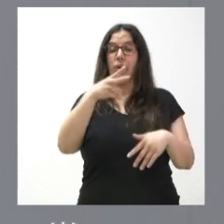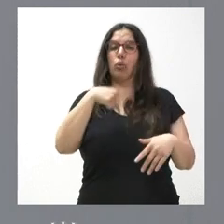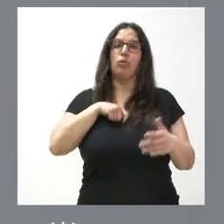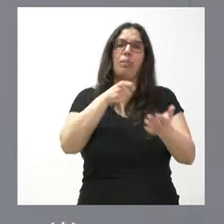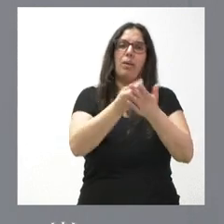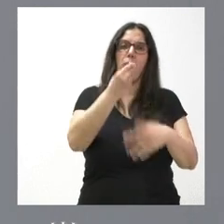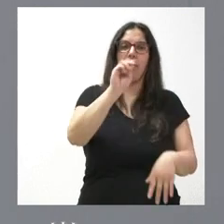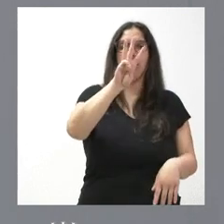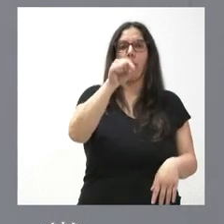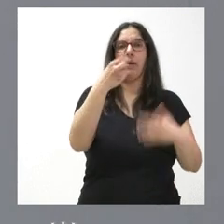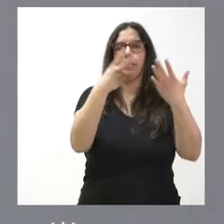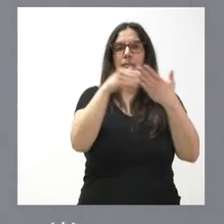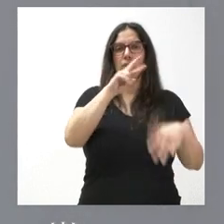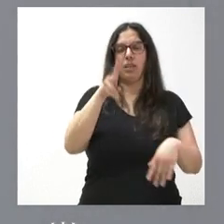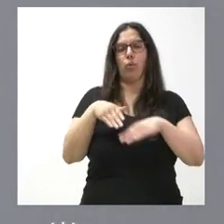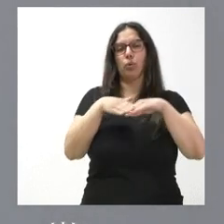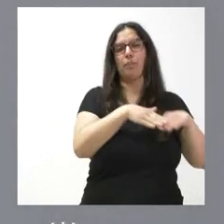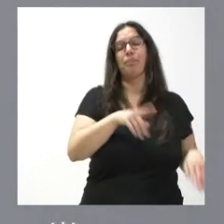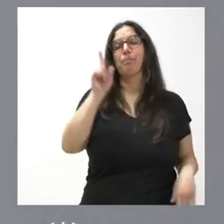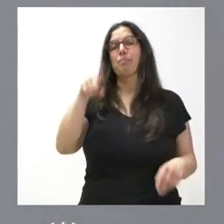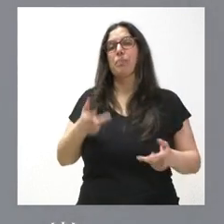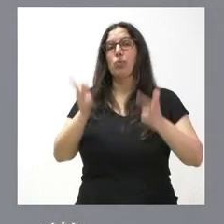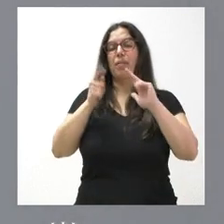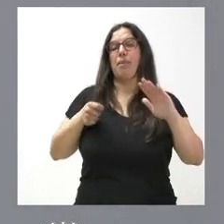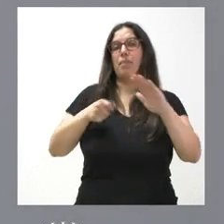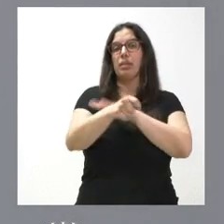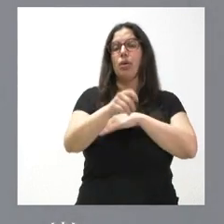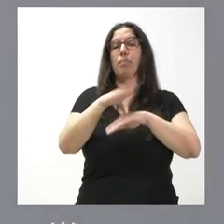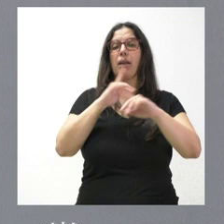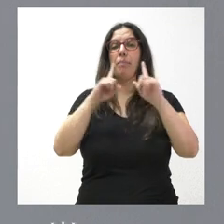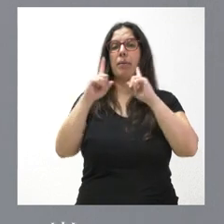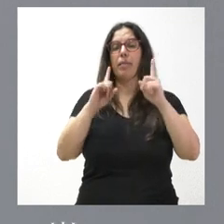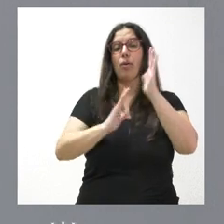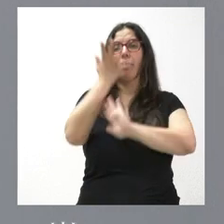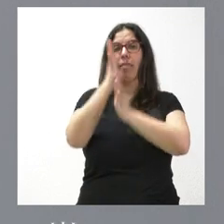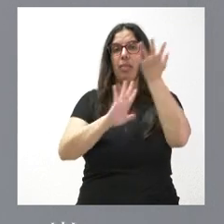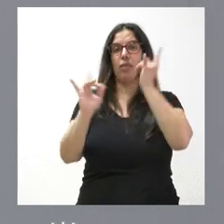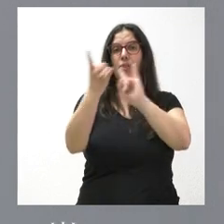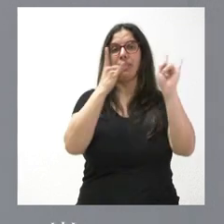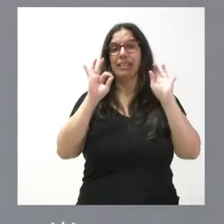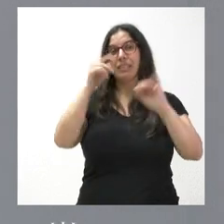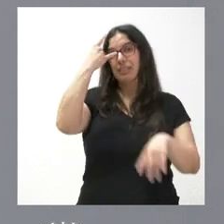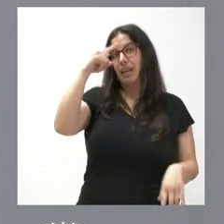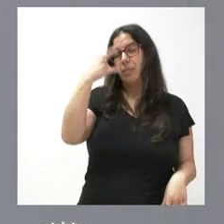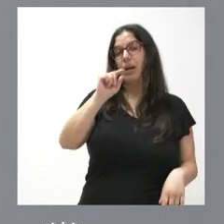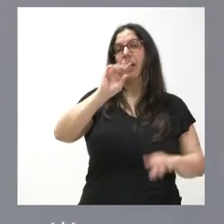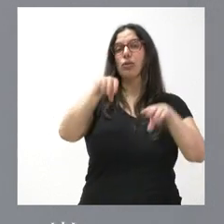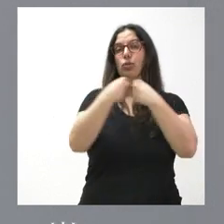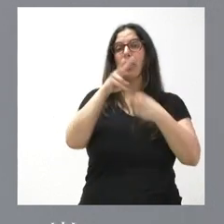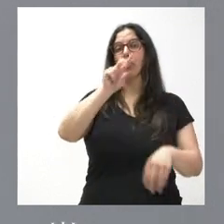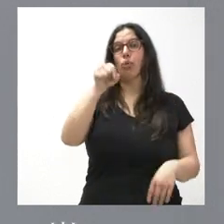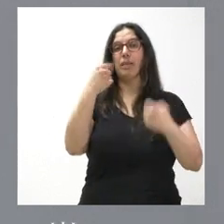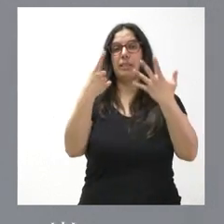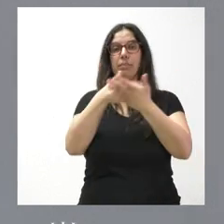de euros. Se autoriza una inversión para prevención en incendios forestales en Salamanca por importe de 2,6 millones de euros.